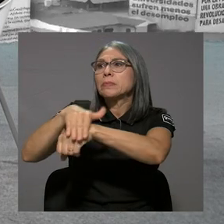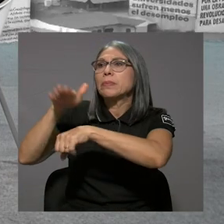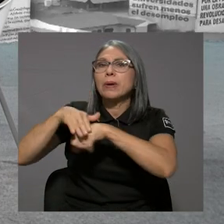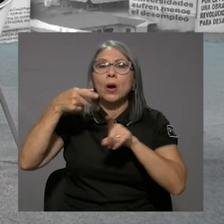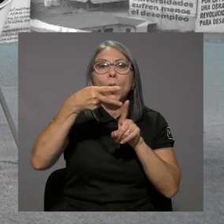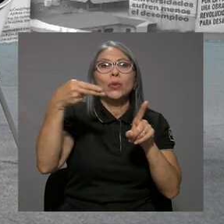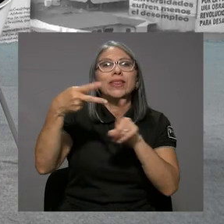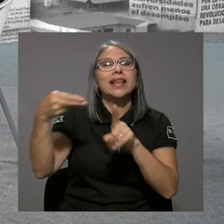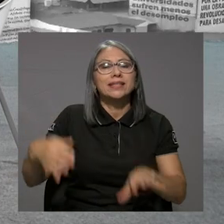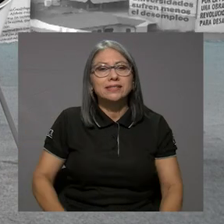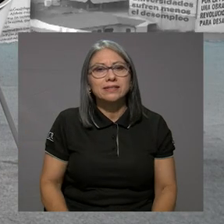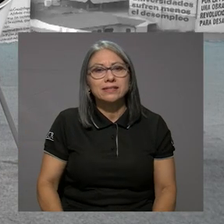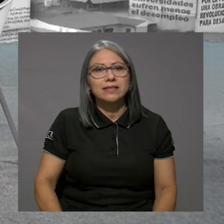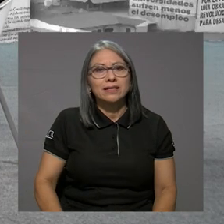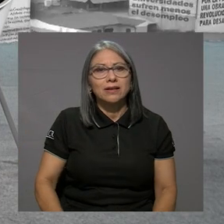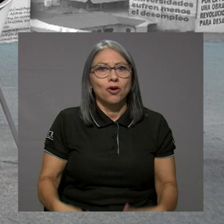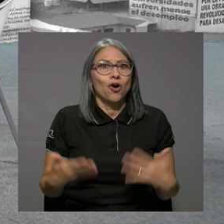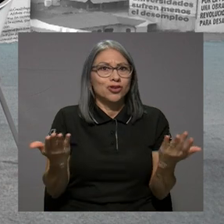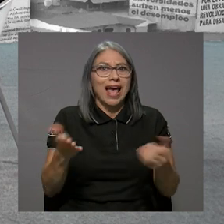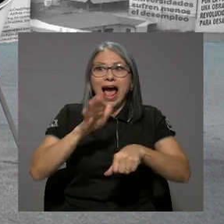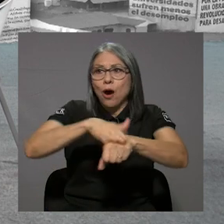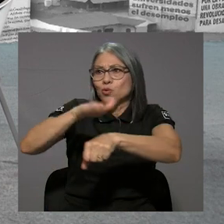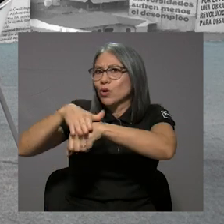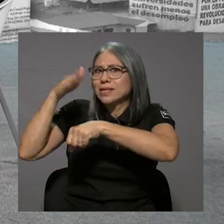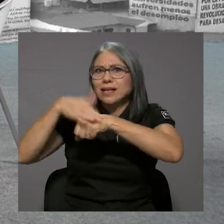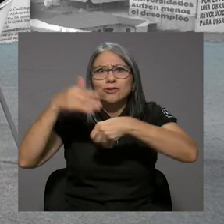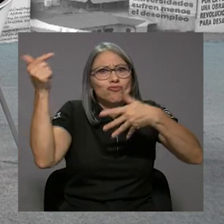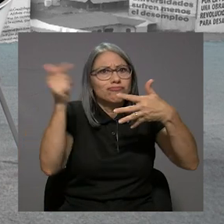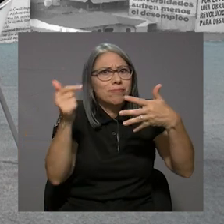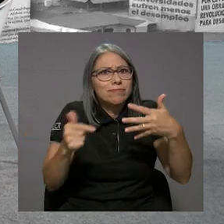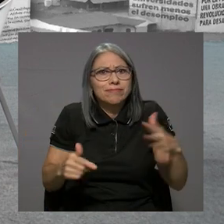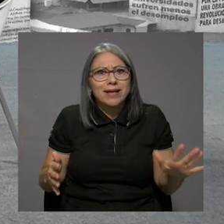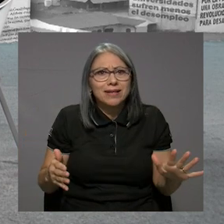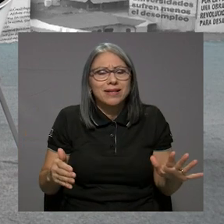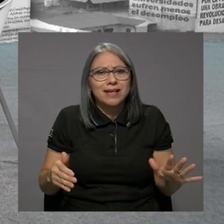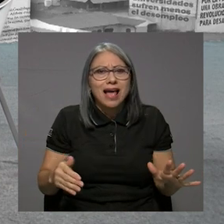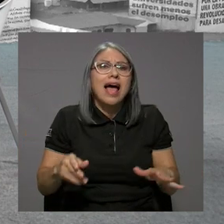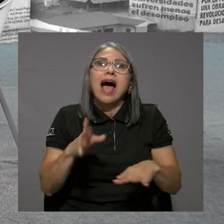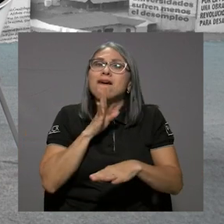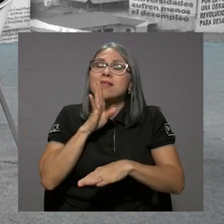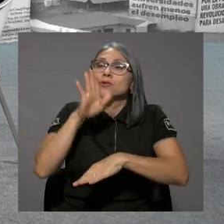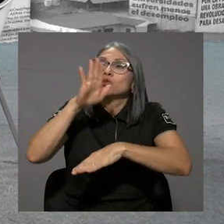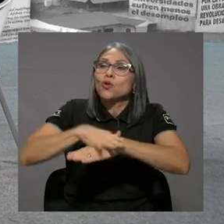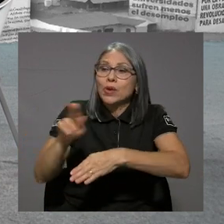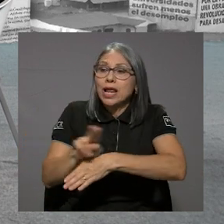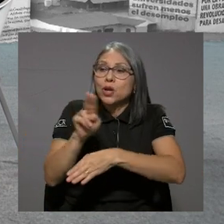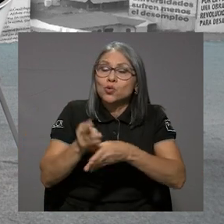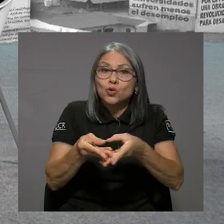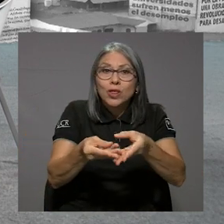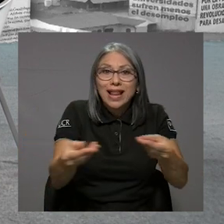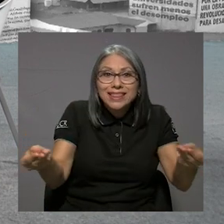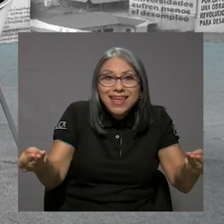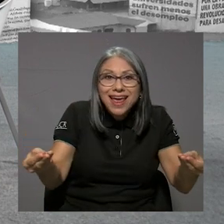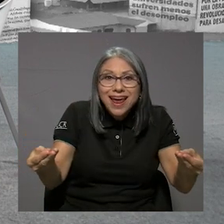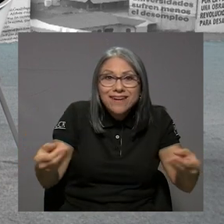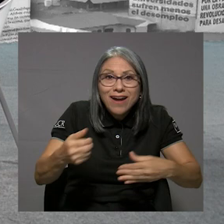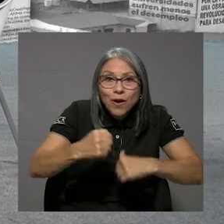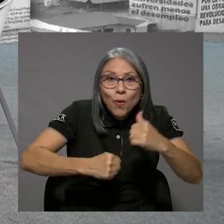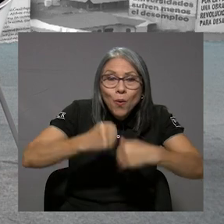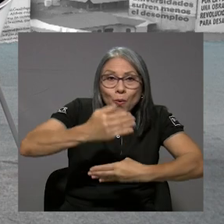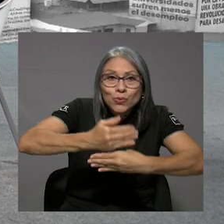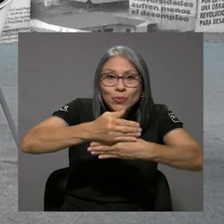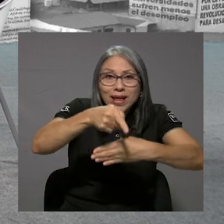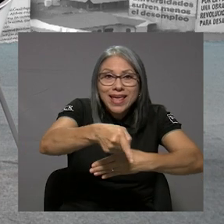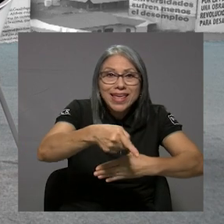a los hoteles? ¿Quién? O autorización en todos los sentidos, hablemos del uso de la tierra. El, el,